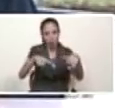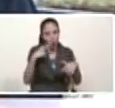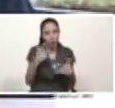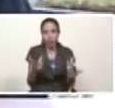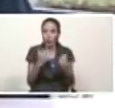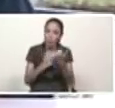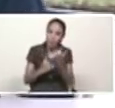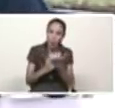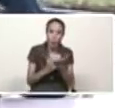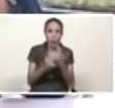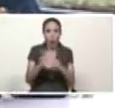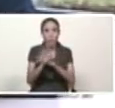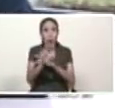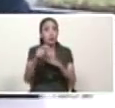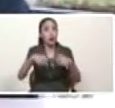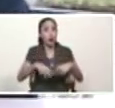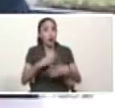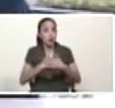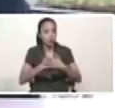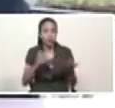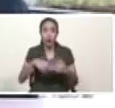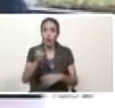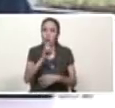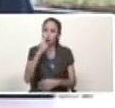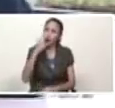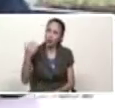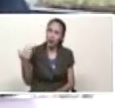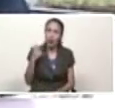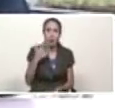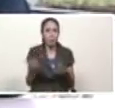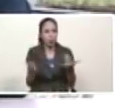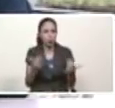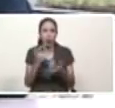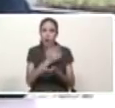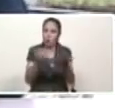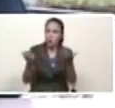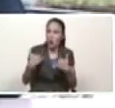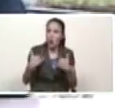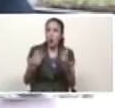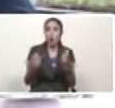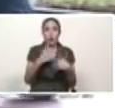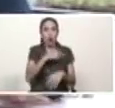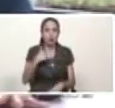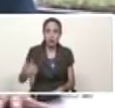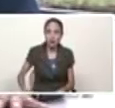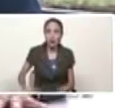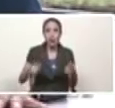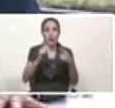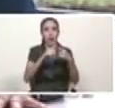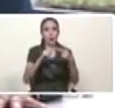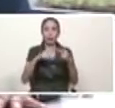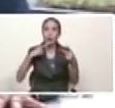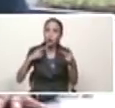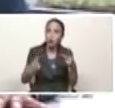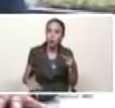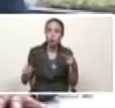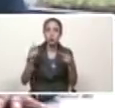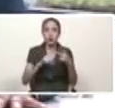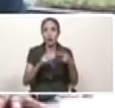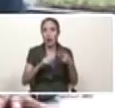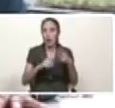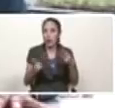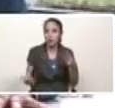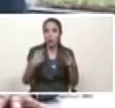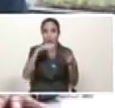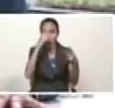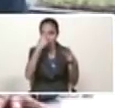país ya Venezuela desde hace mucho tiempo recibe de China de Rusia de